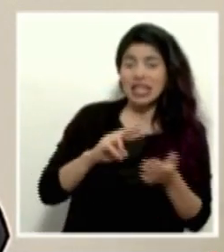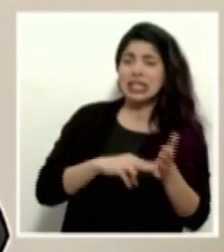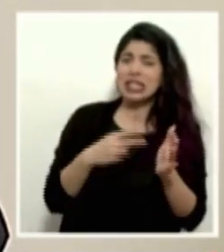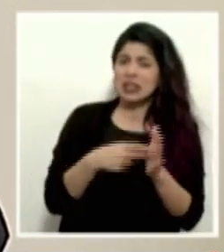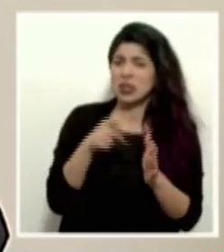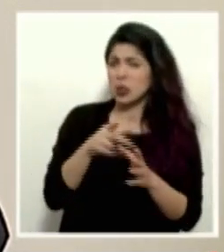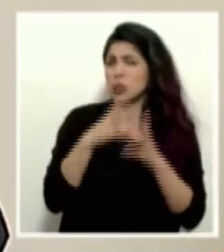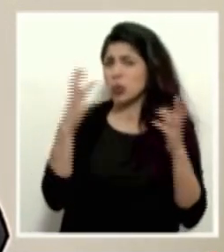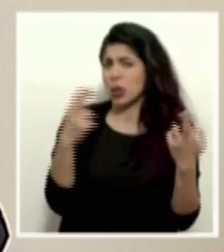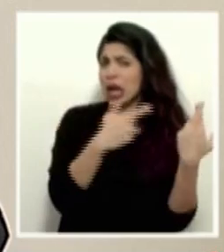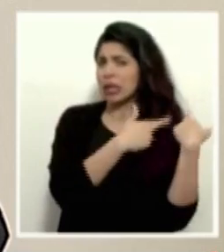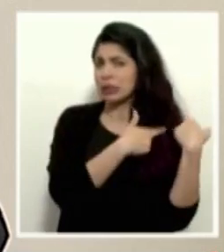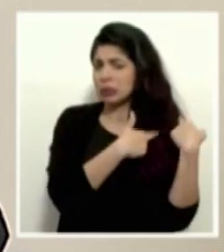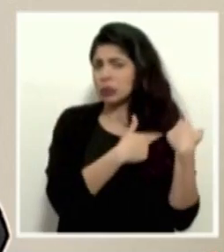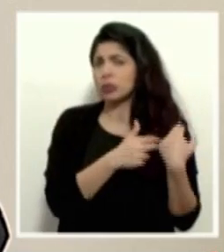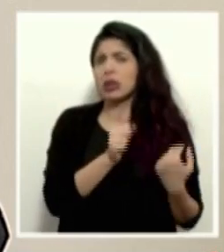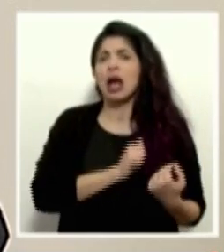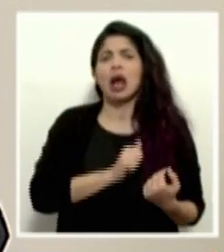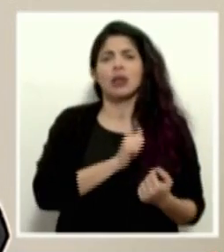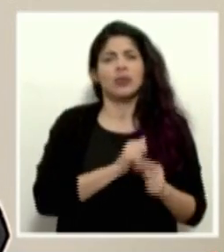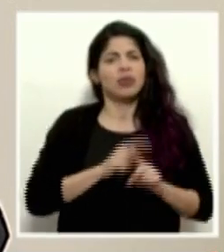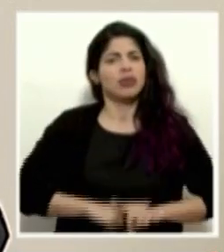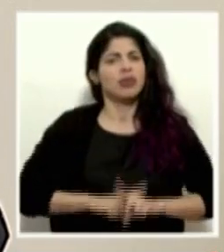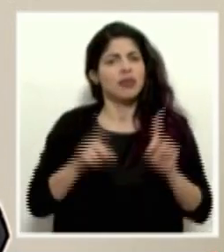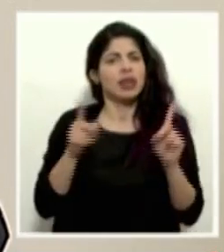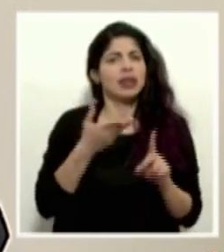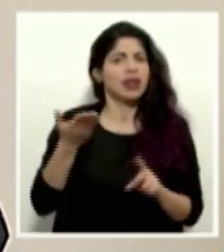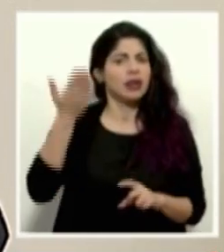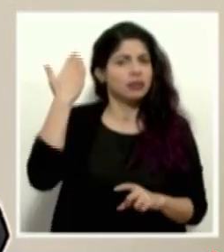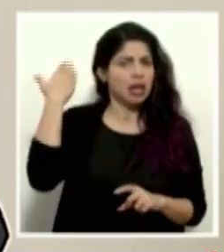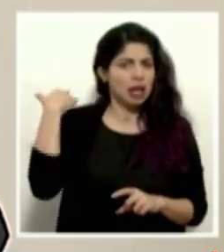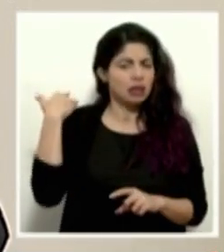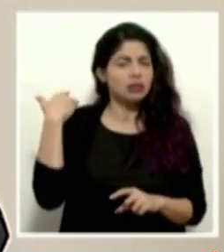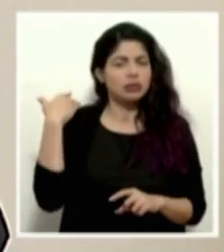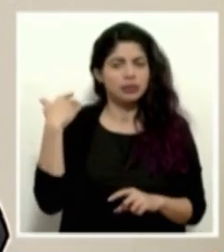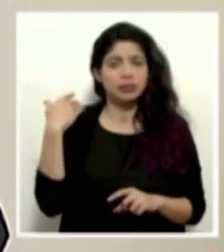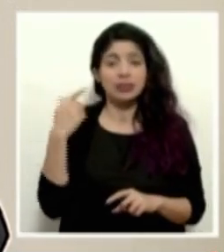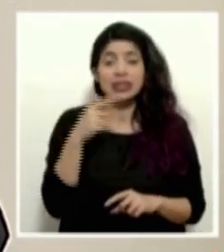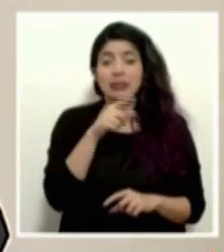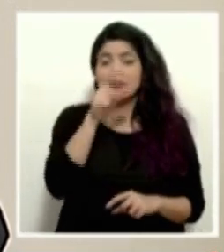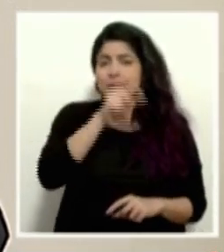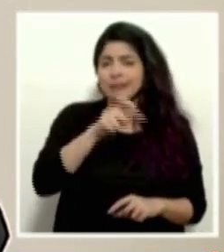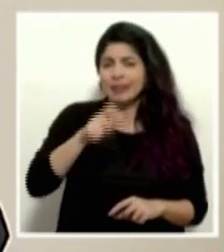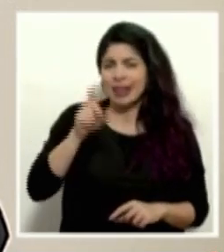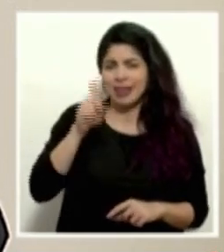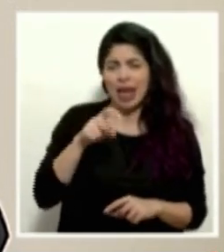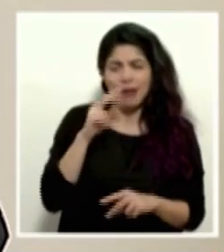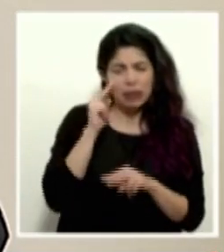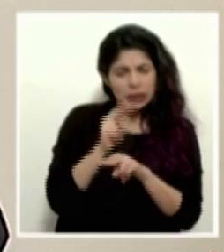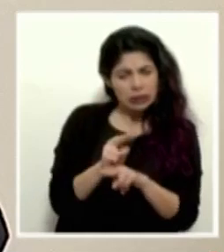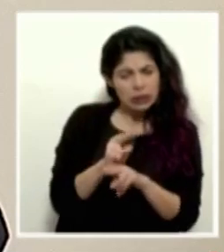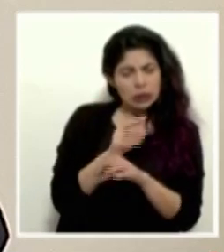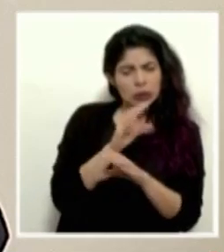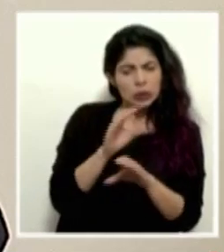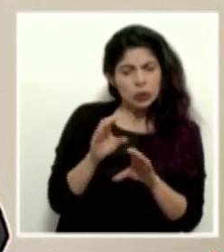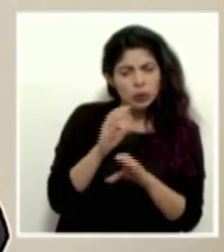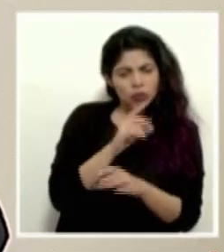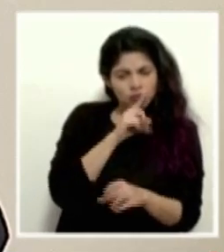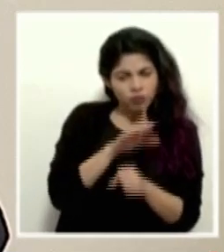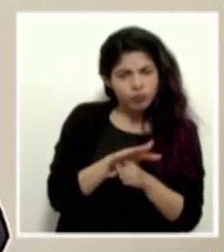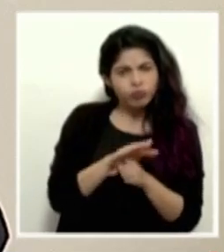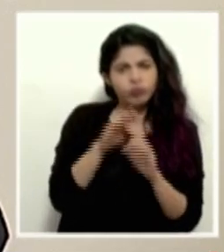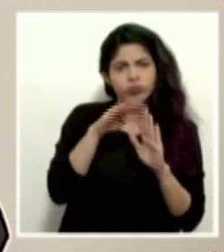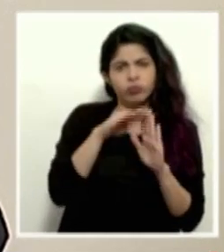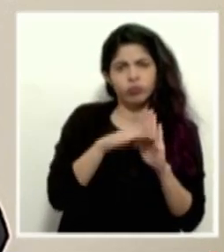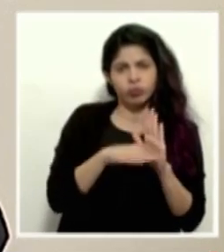altísima responsabilidad, un nivel de comportamiento diferente a lo que siempre tenemos en el sentido de que se estén velando el cumplimiento de todos los protocolos.